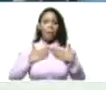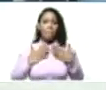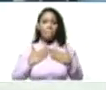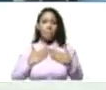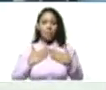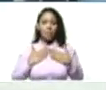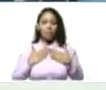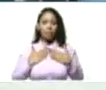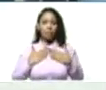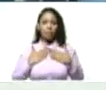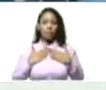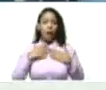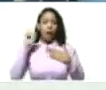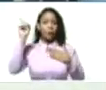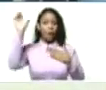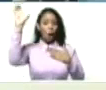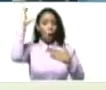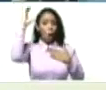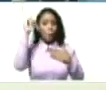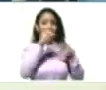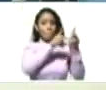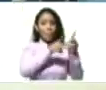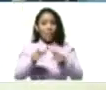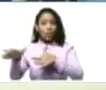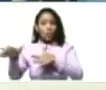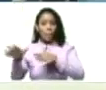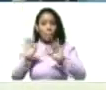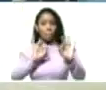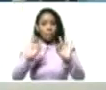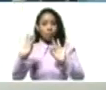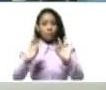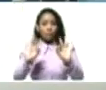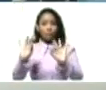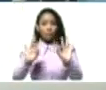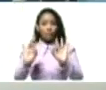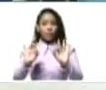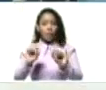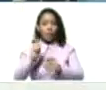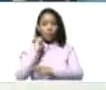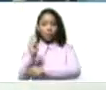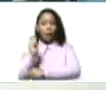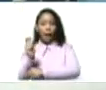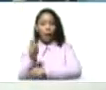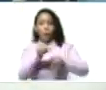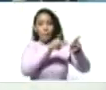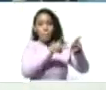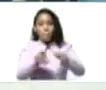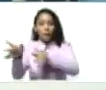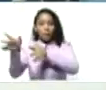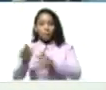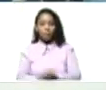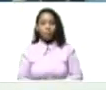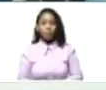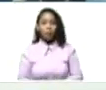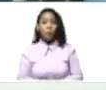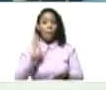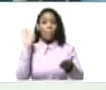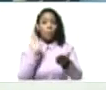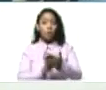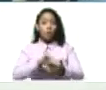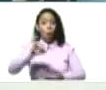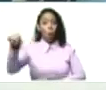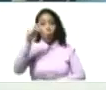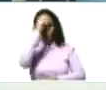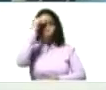Desde Colombia prepararon y financiaron el plan. Pusieron a Julio